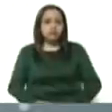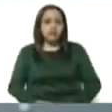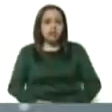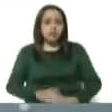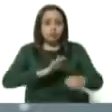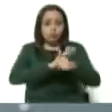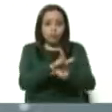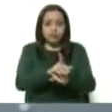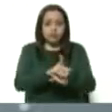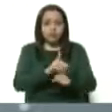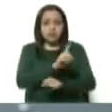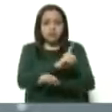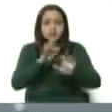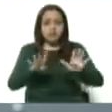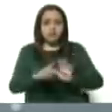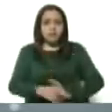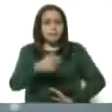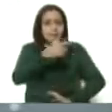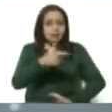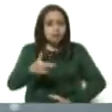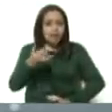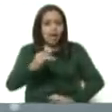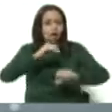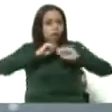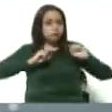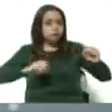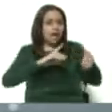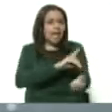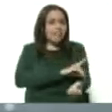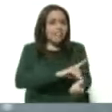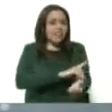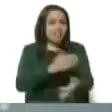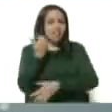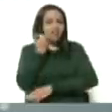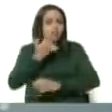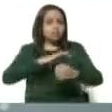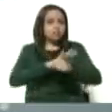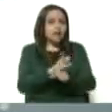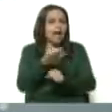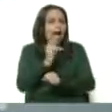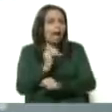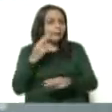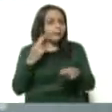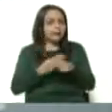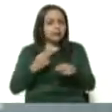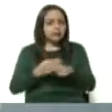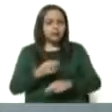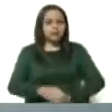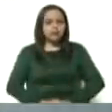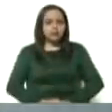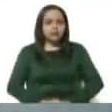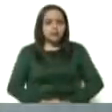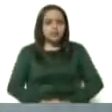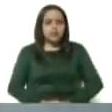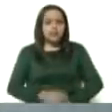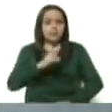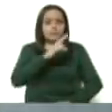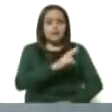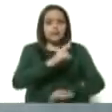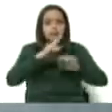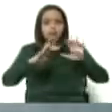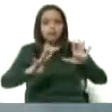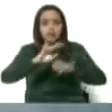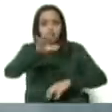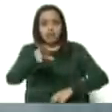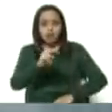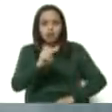por COVID-19, la obesidad y la diabetes. Este señor inició síntomas el 21 de junio, presentó malestar general, piedra,